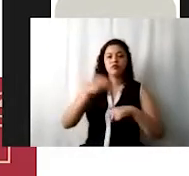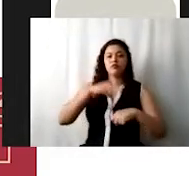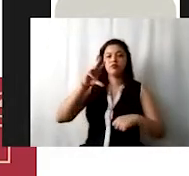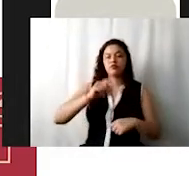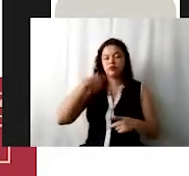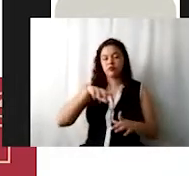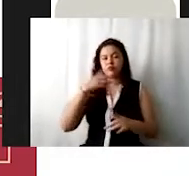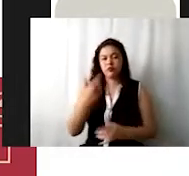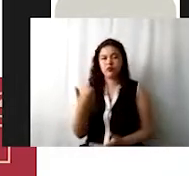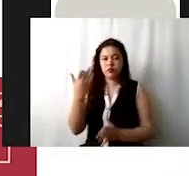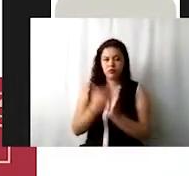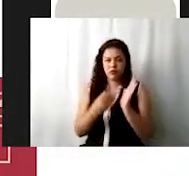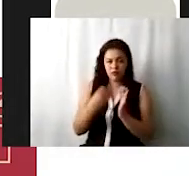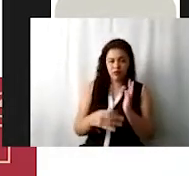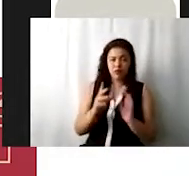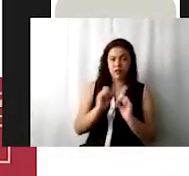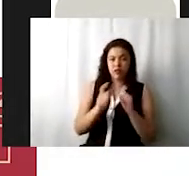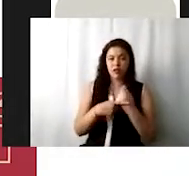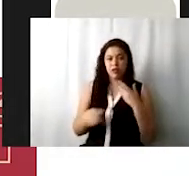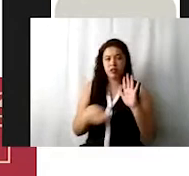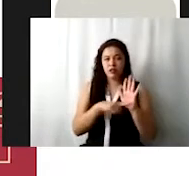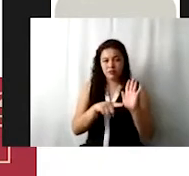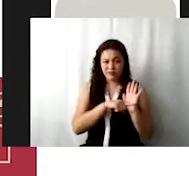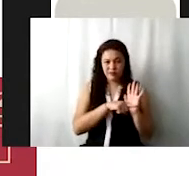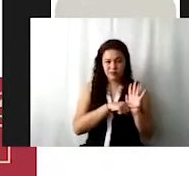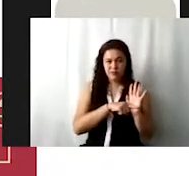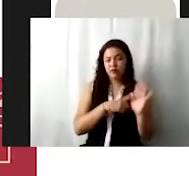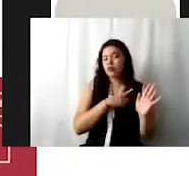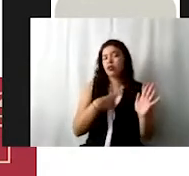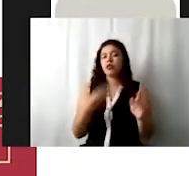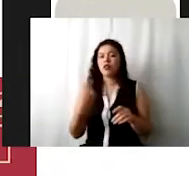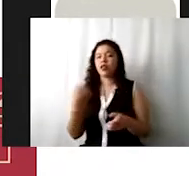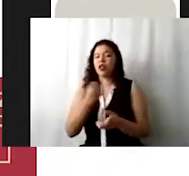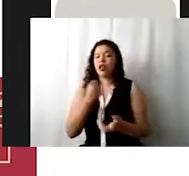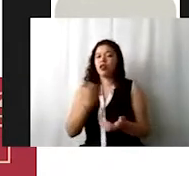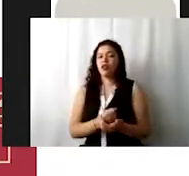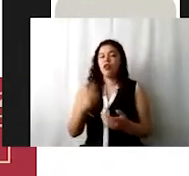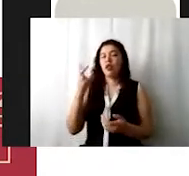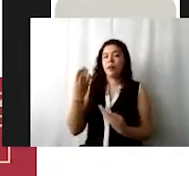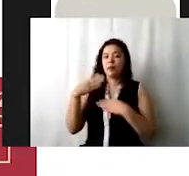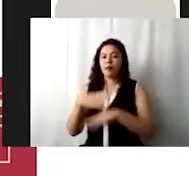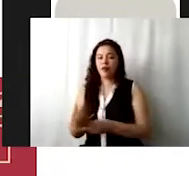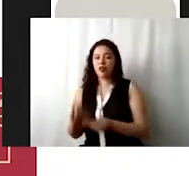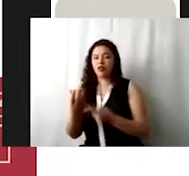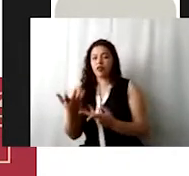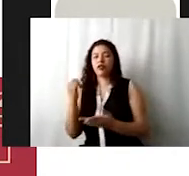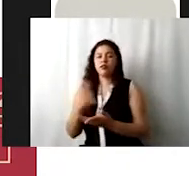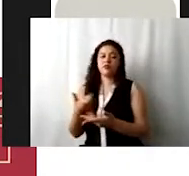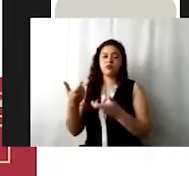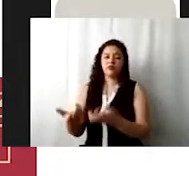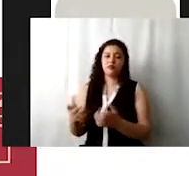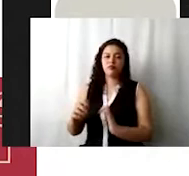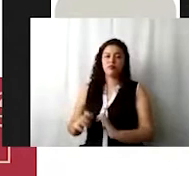presupuesto se obtiene un resultado negativo, es decir, un déficit, será necesario capturar los saldos de bancos, inversiones, en valores o